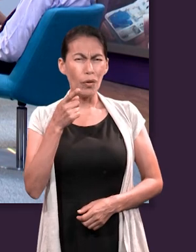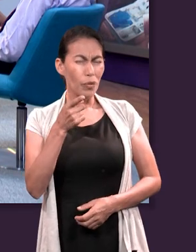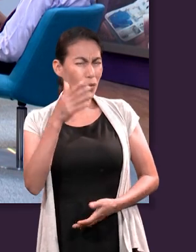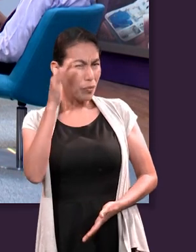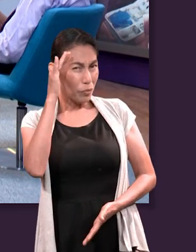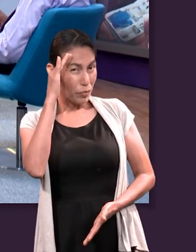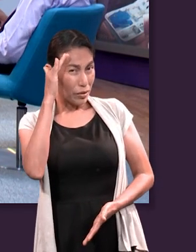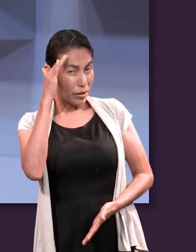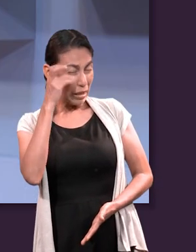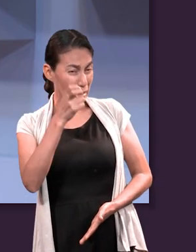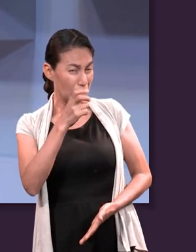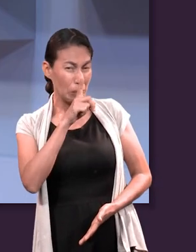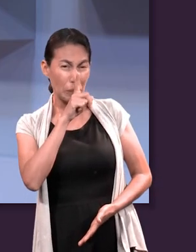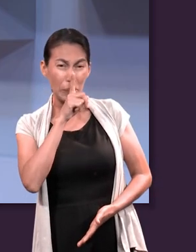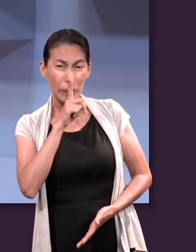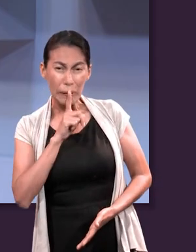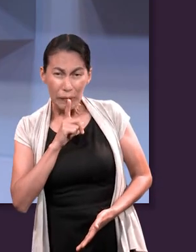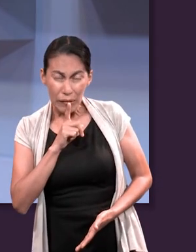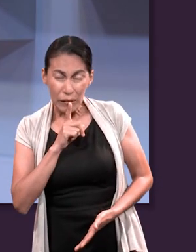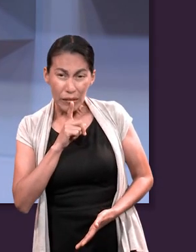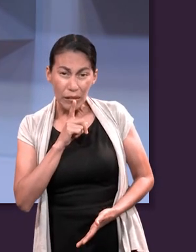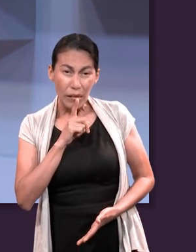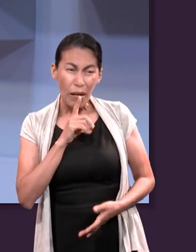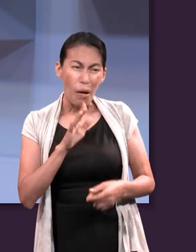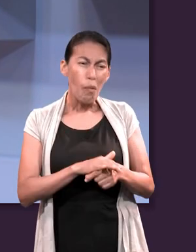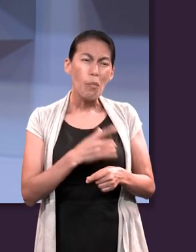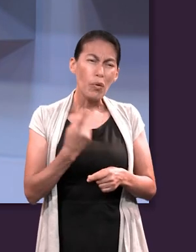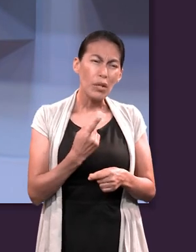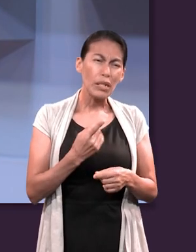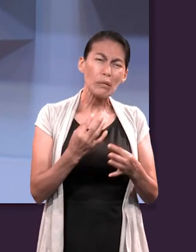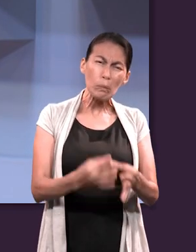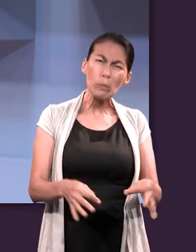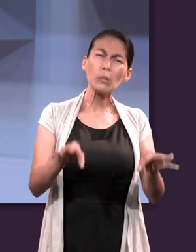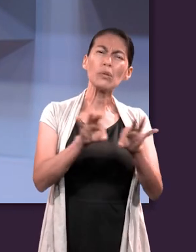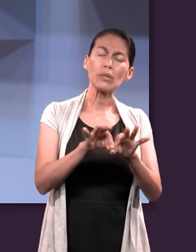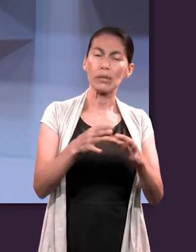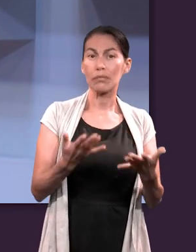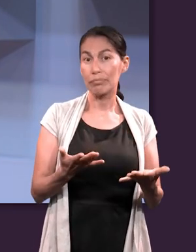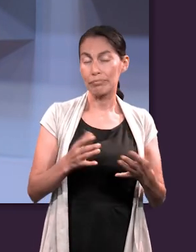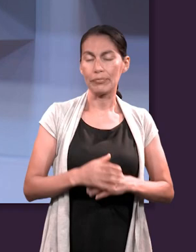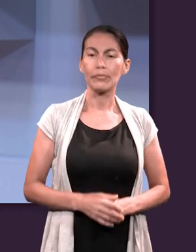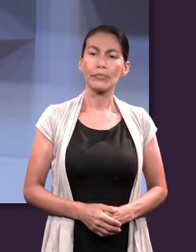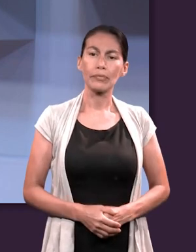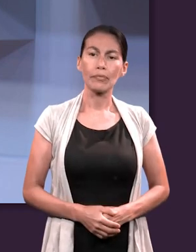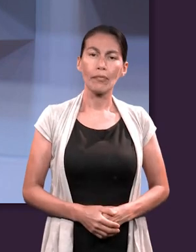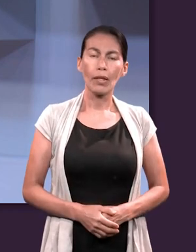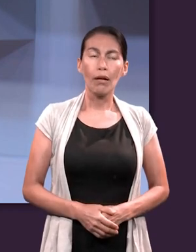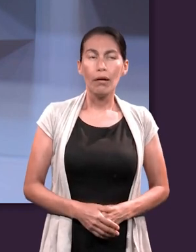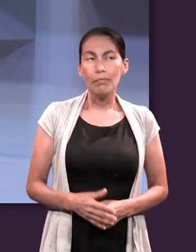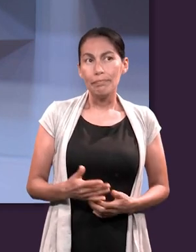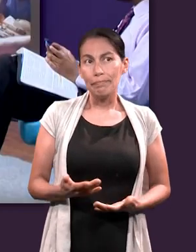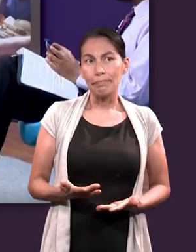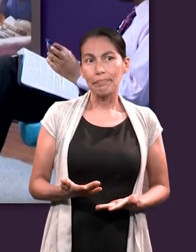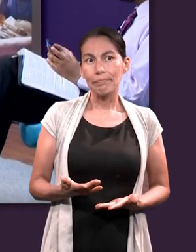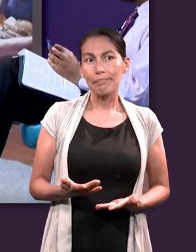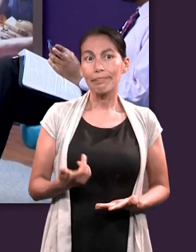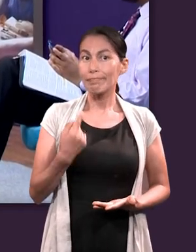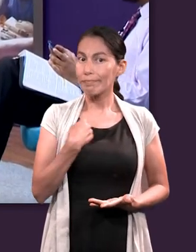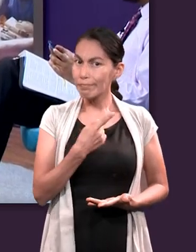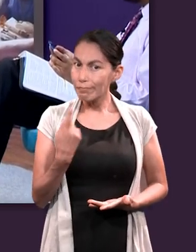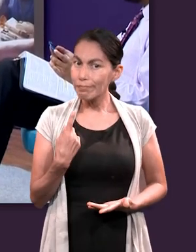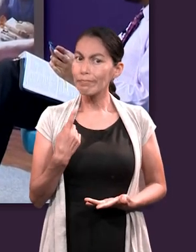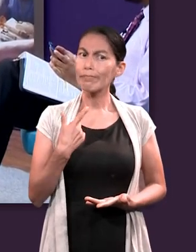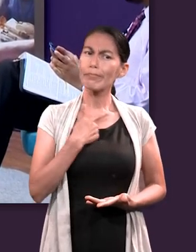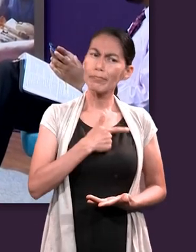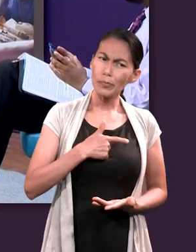consideras tú que esa mentira tiene tanto arraigo en la sociedad hoy en día? De alguna forma nos